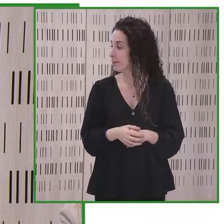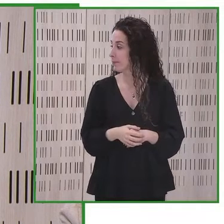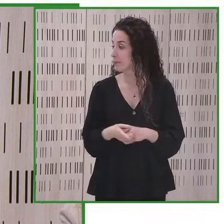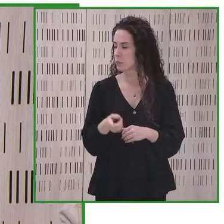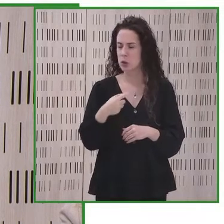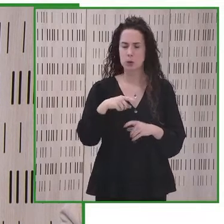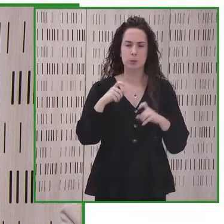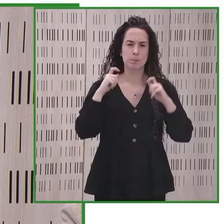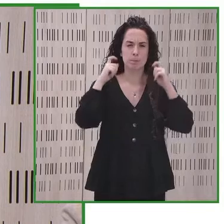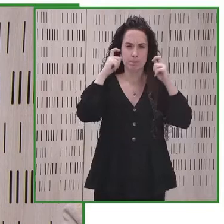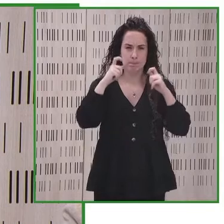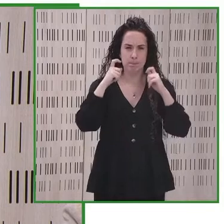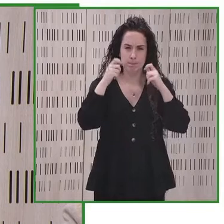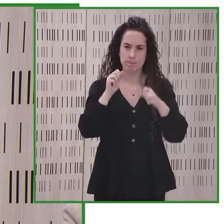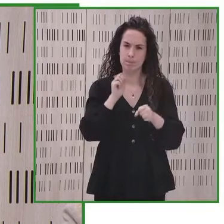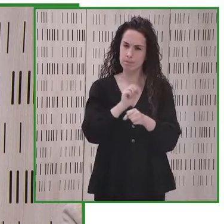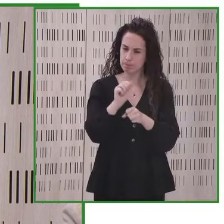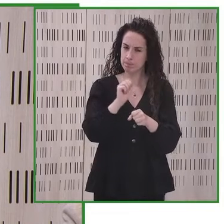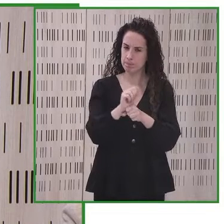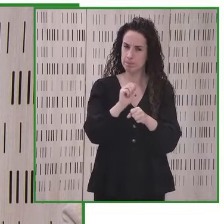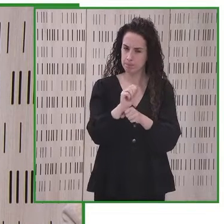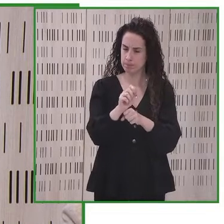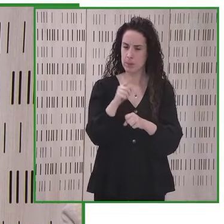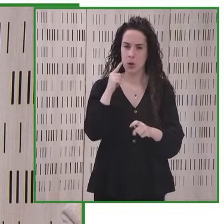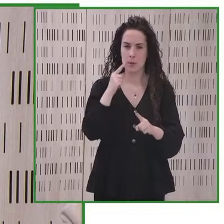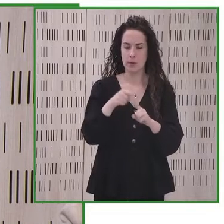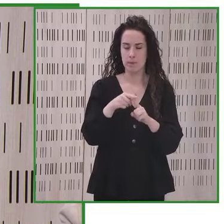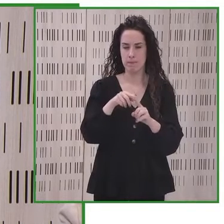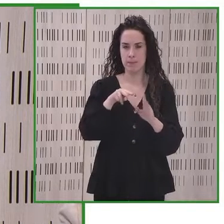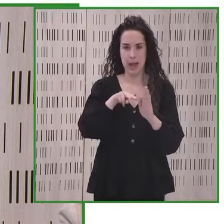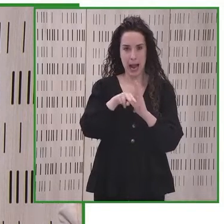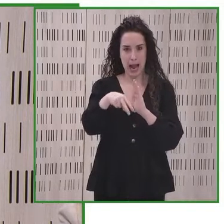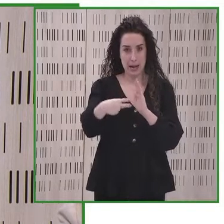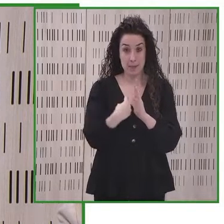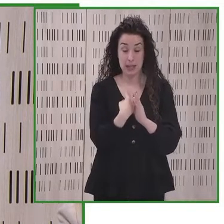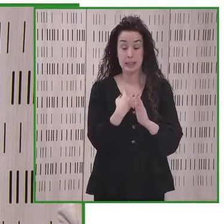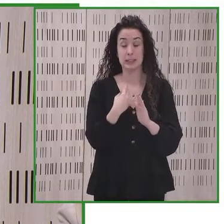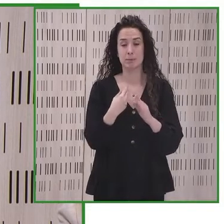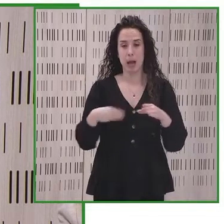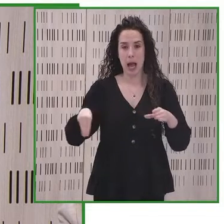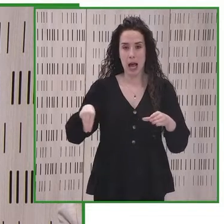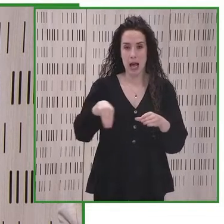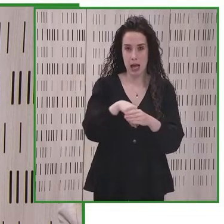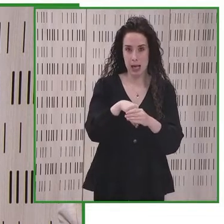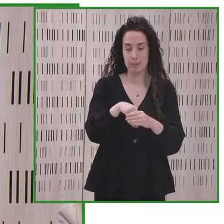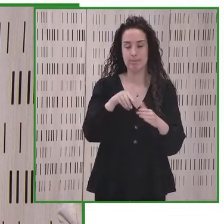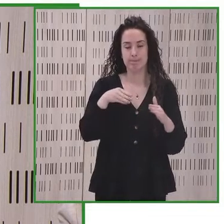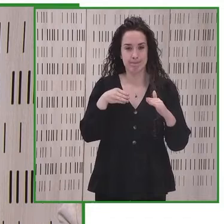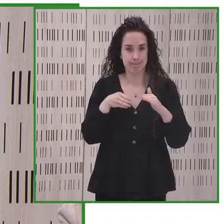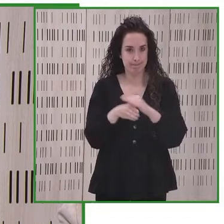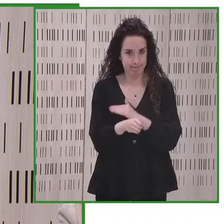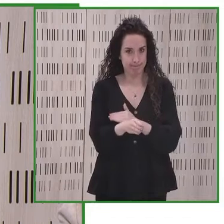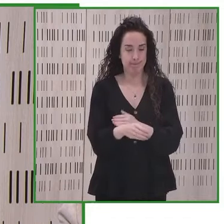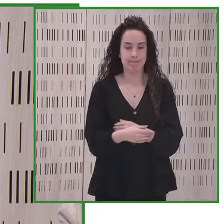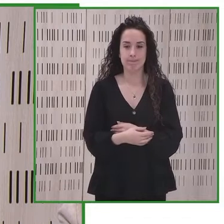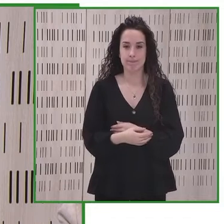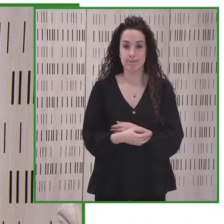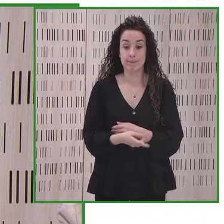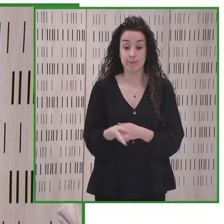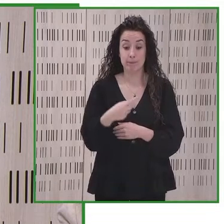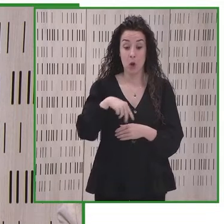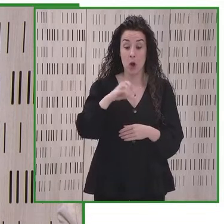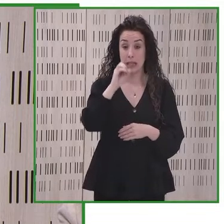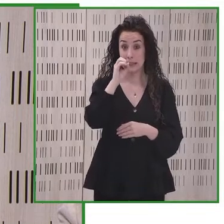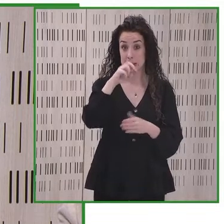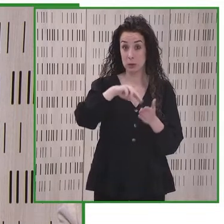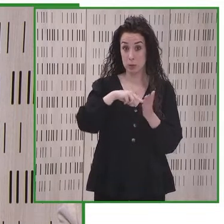en línea, que sea transmitida digitalmente. También hemos hecho que esta conferencia sea totalmente